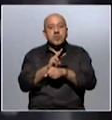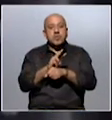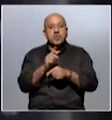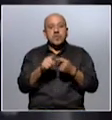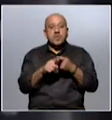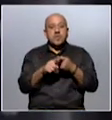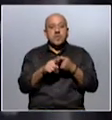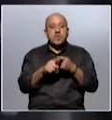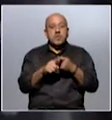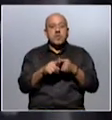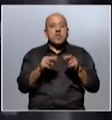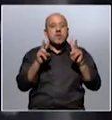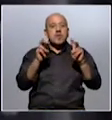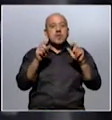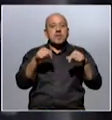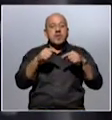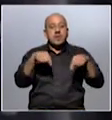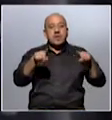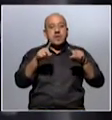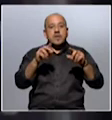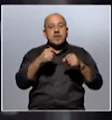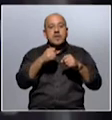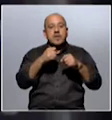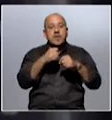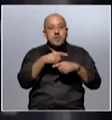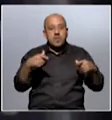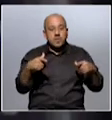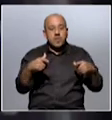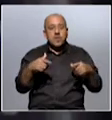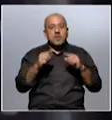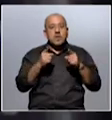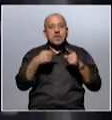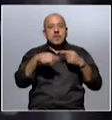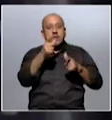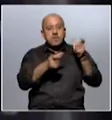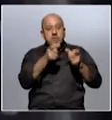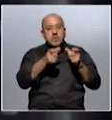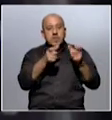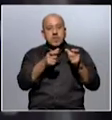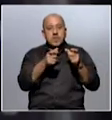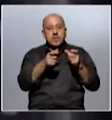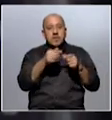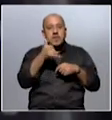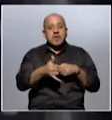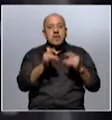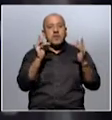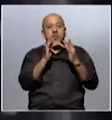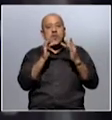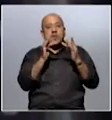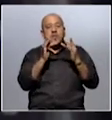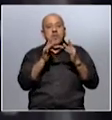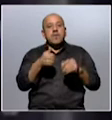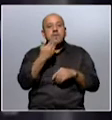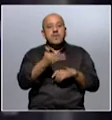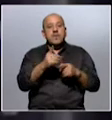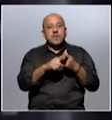mantener las medidas de distanciamiento físico, de higiene, y a su vez que las personas mantengan el contacto con el afuera y que